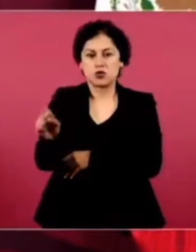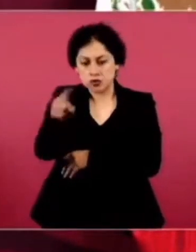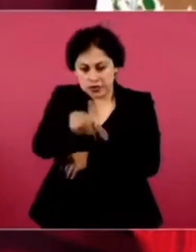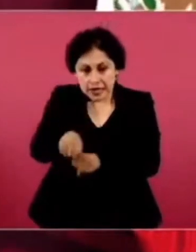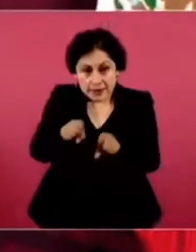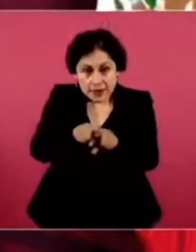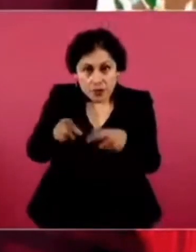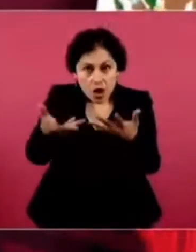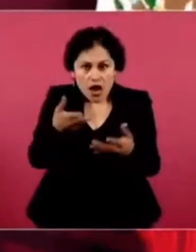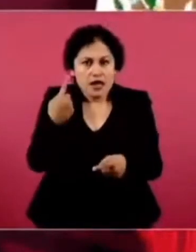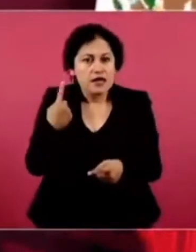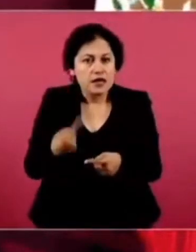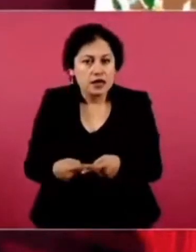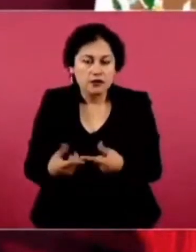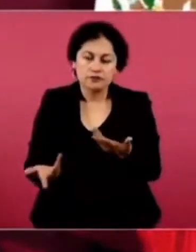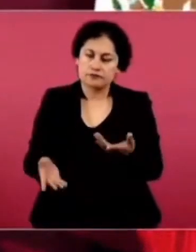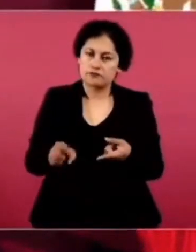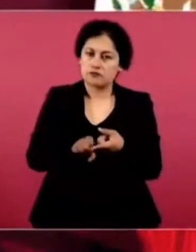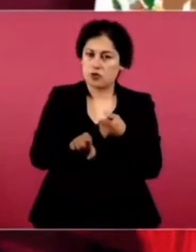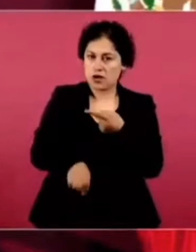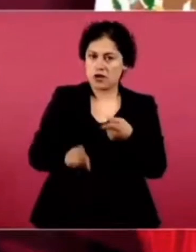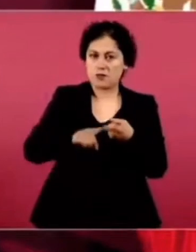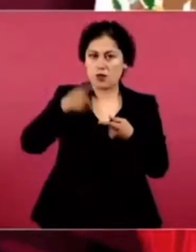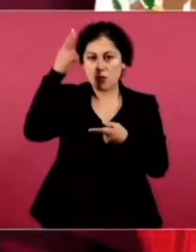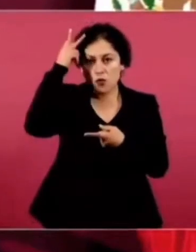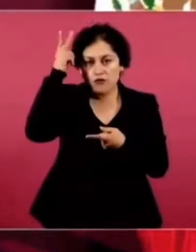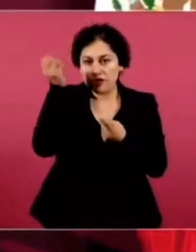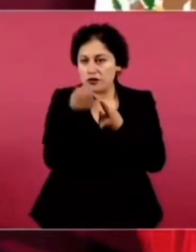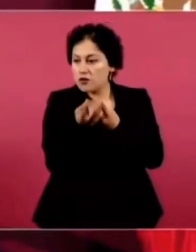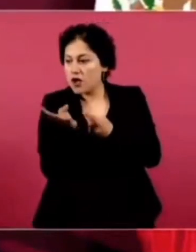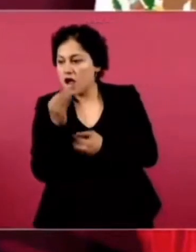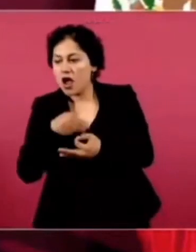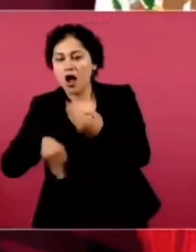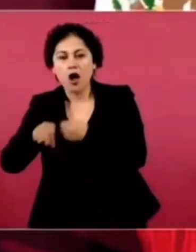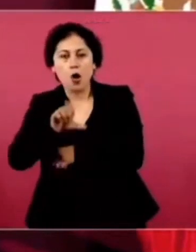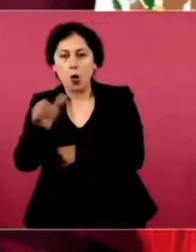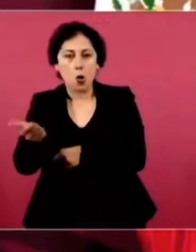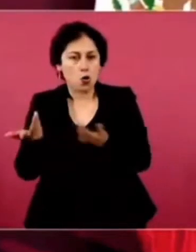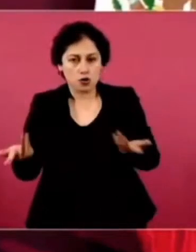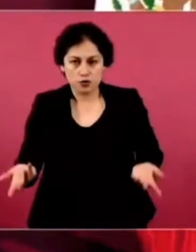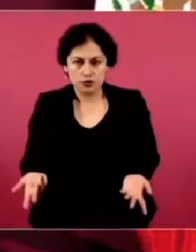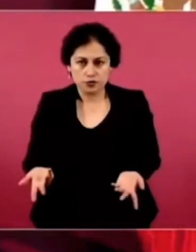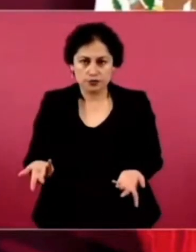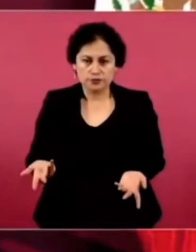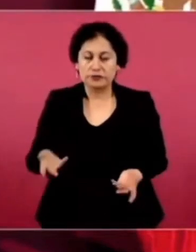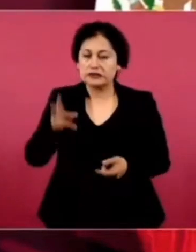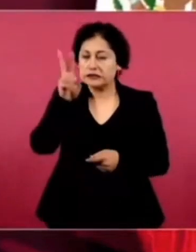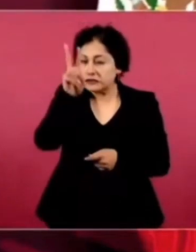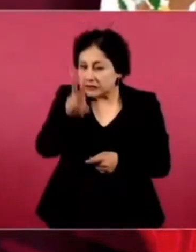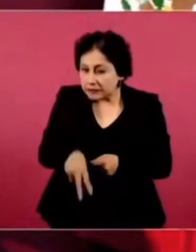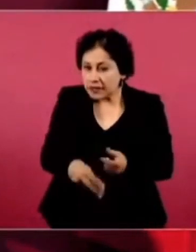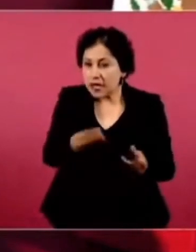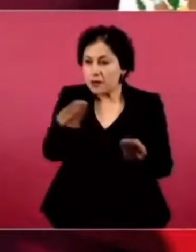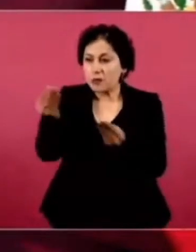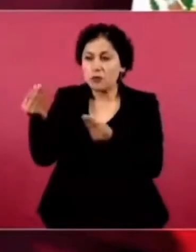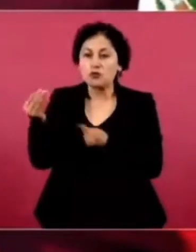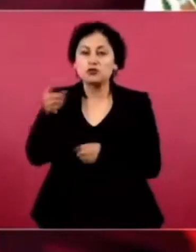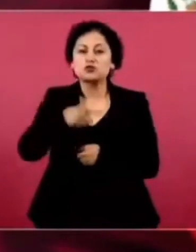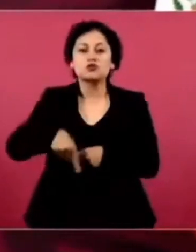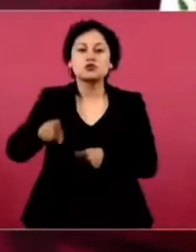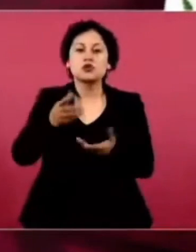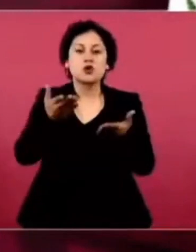Porfirio Díaz. Y otros. Que incluso. Muchos. eran militares.